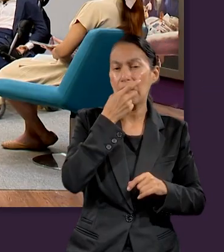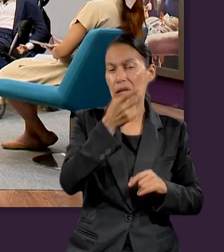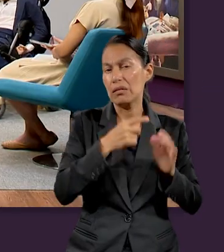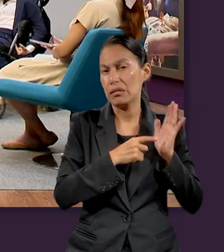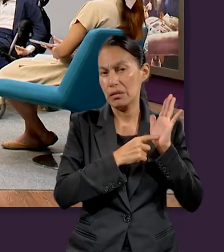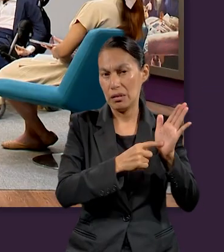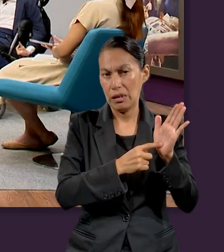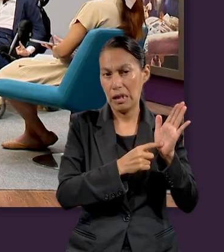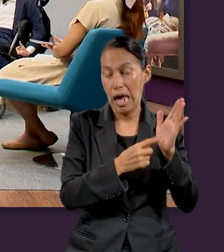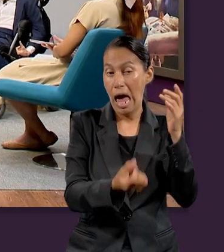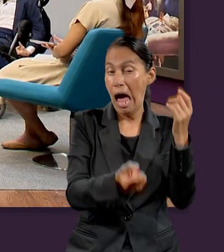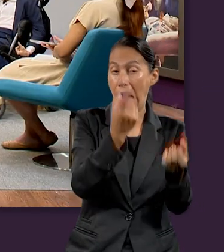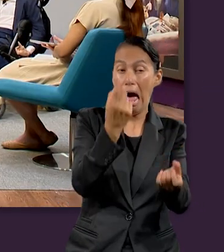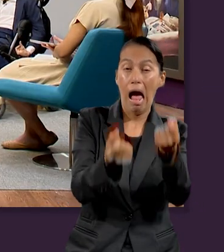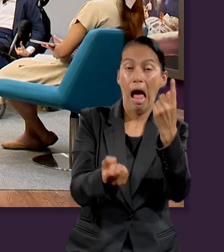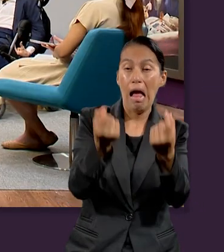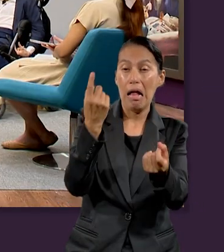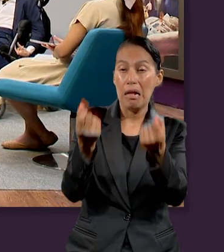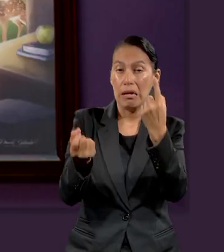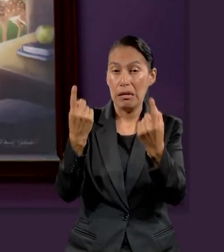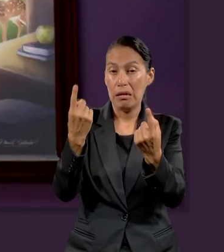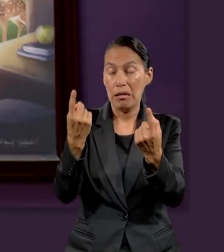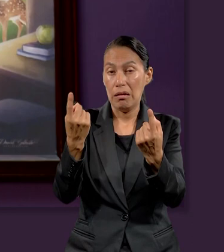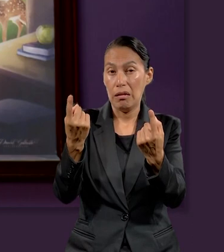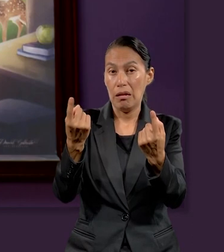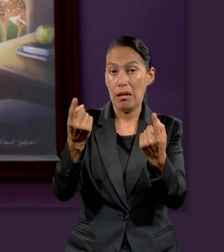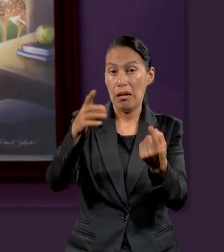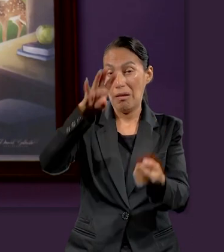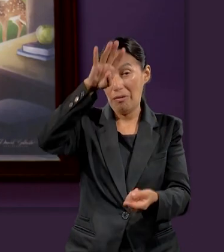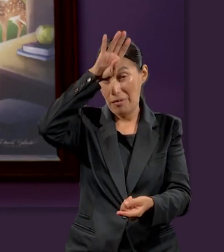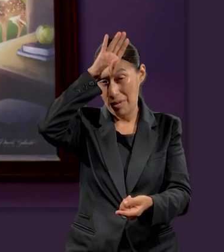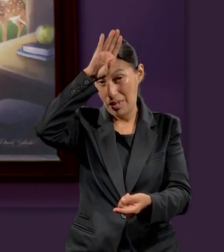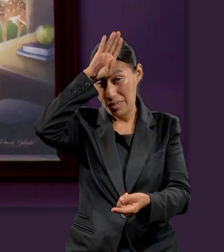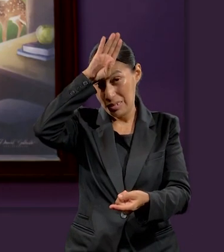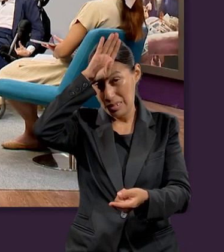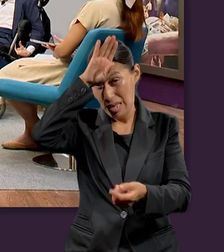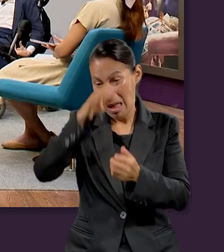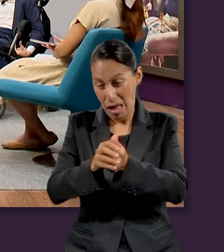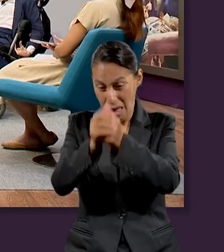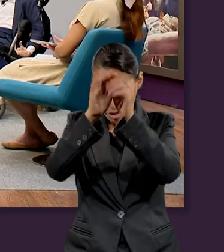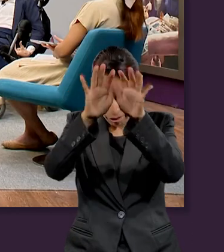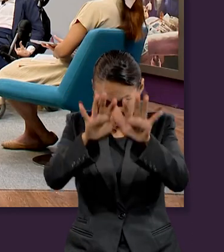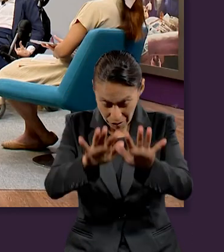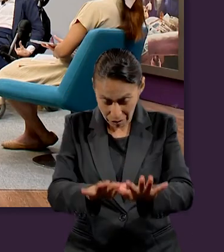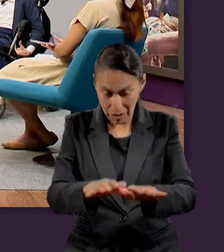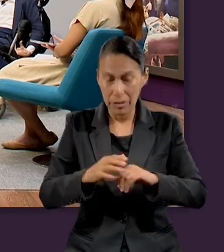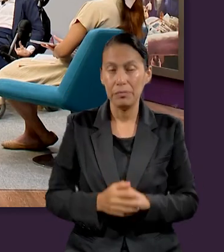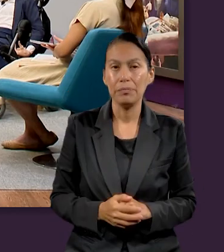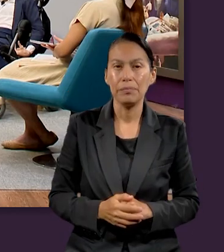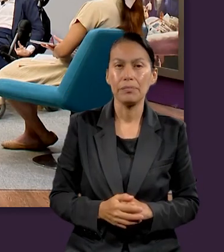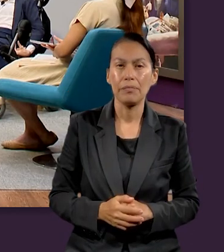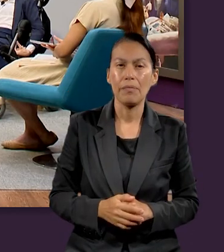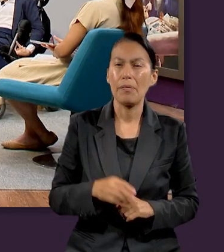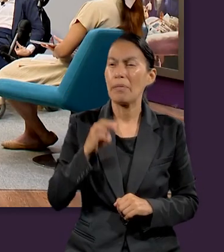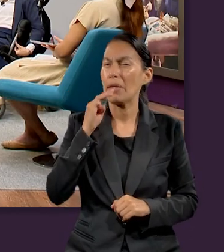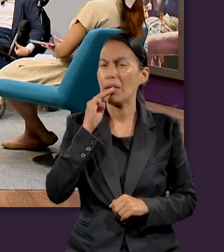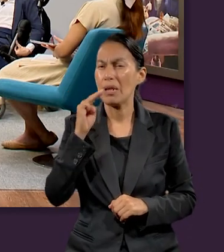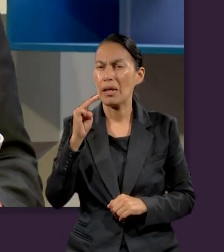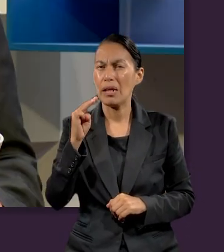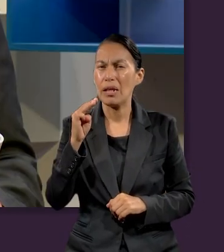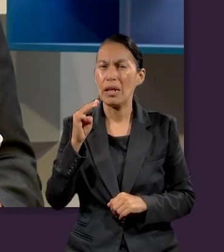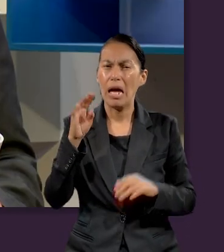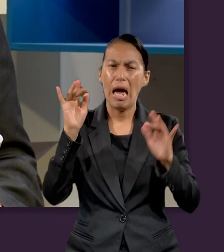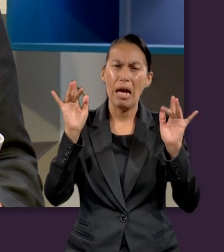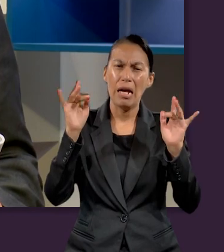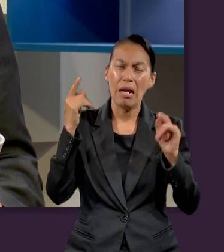dice que si alguno adora el asunto de la adoración, el mensaje del primer ángel con el evangelio eterno